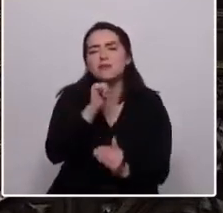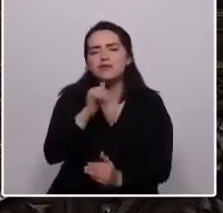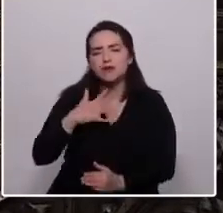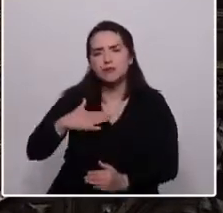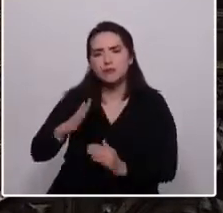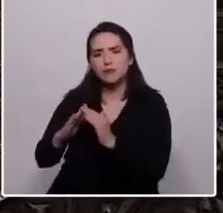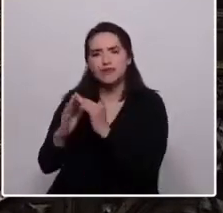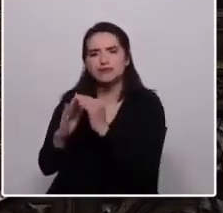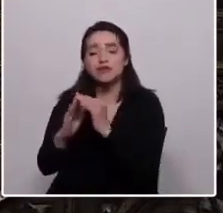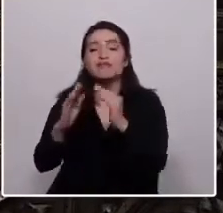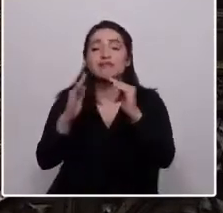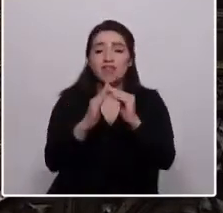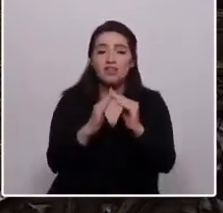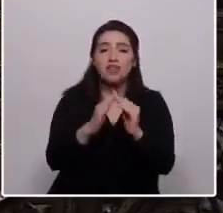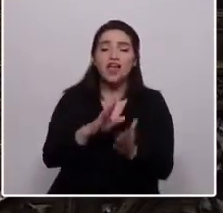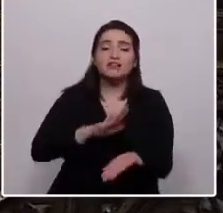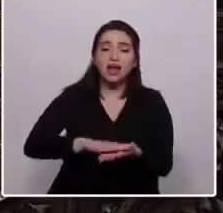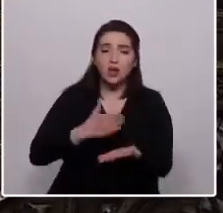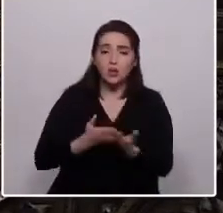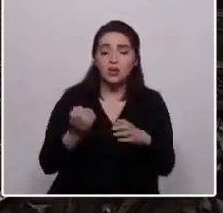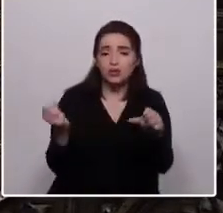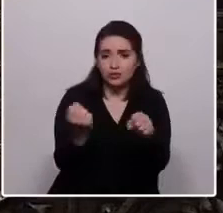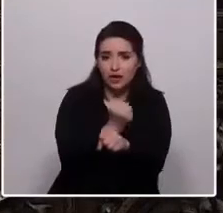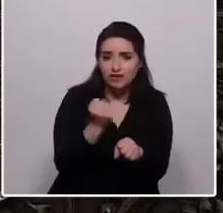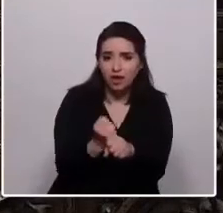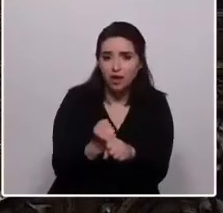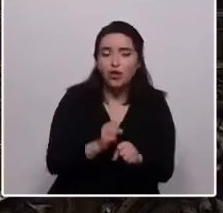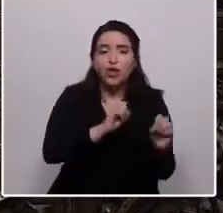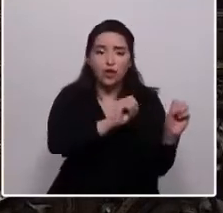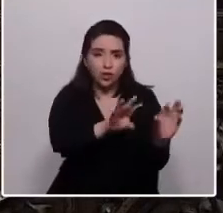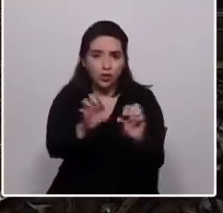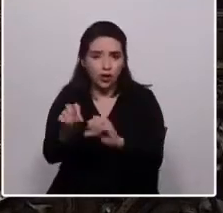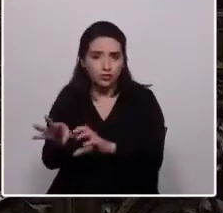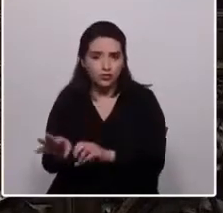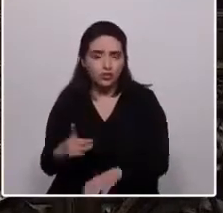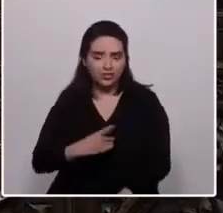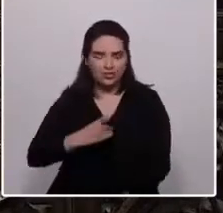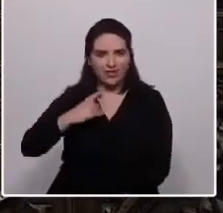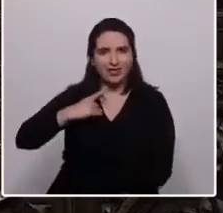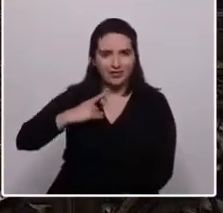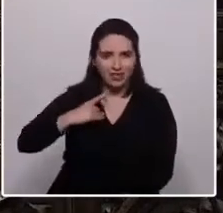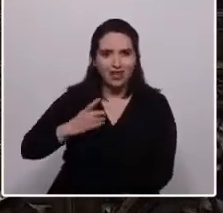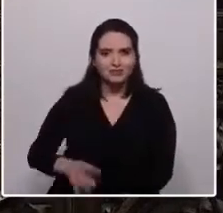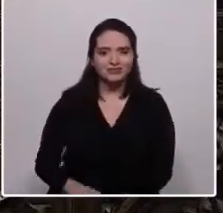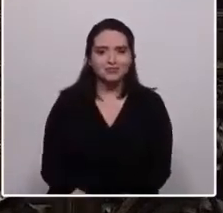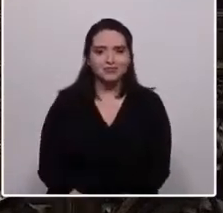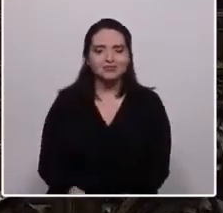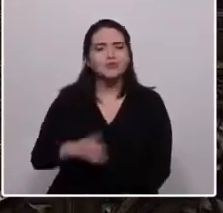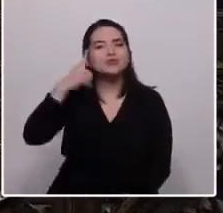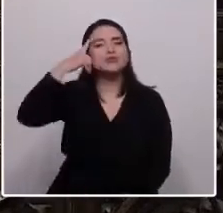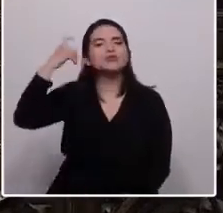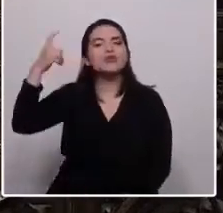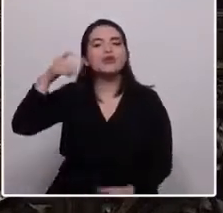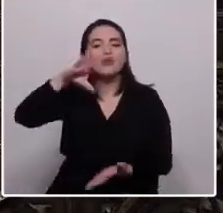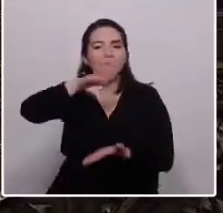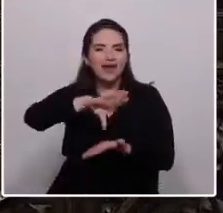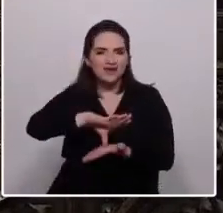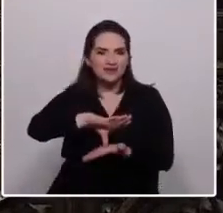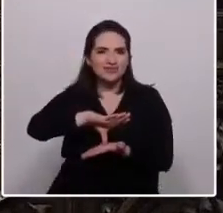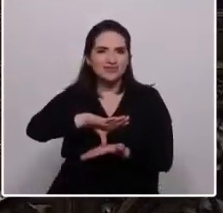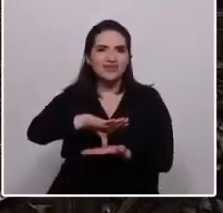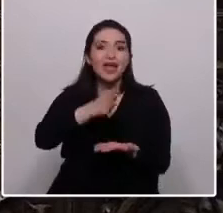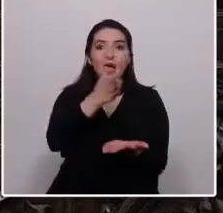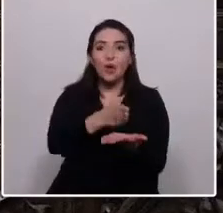vivienda, salud, trabajo, educación, dignidad. Sueño un país educado en la escuela